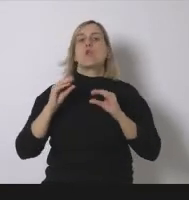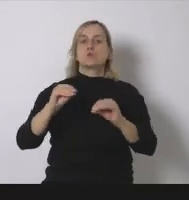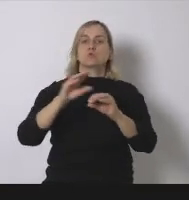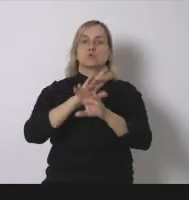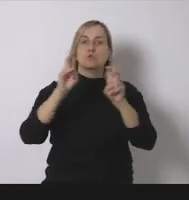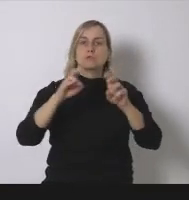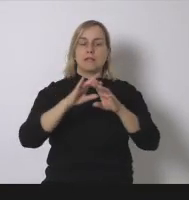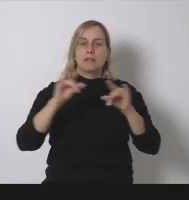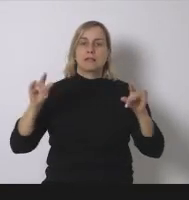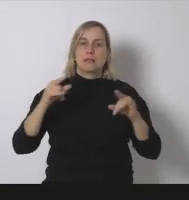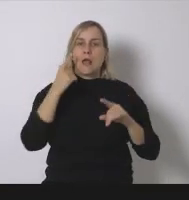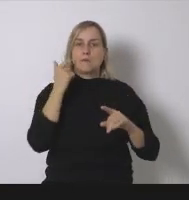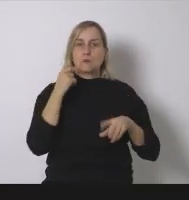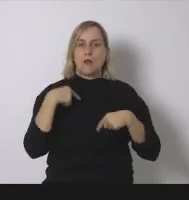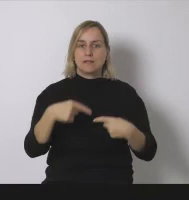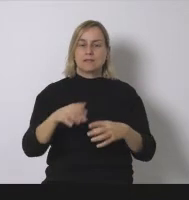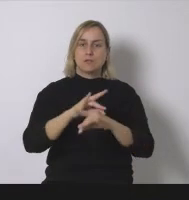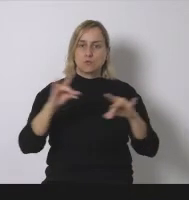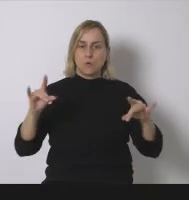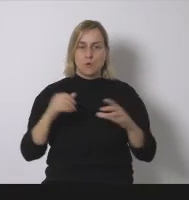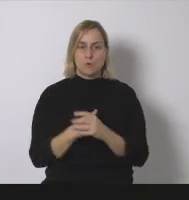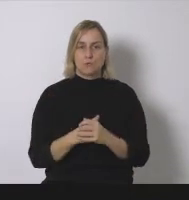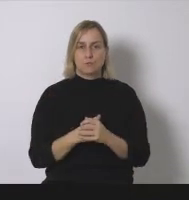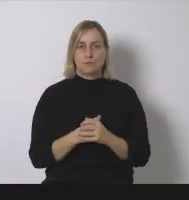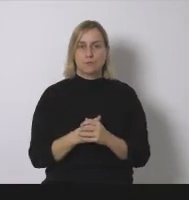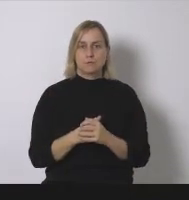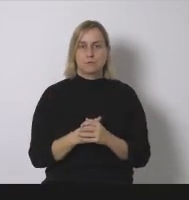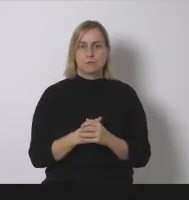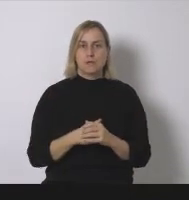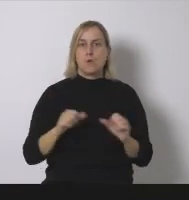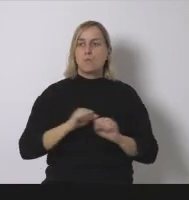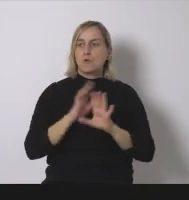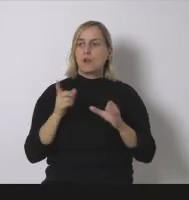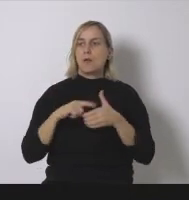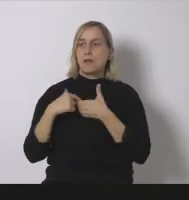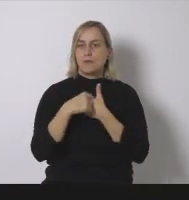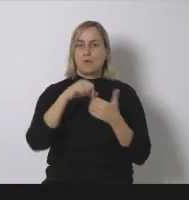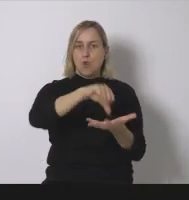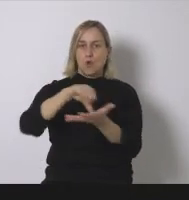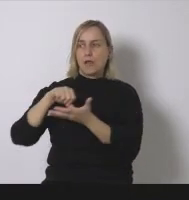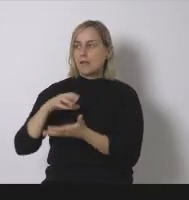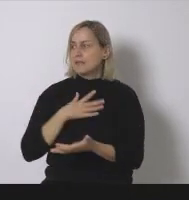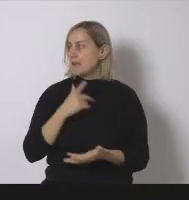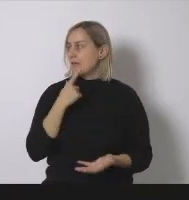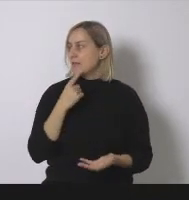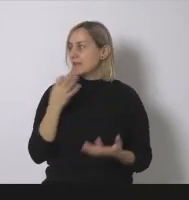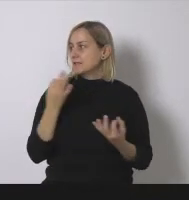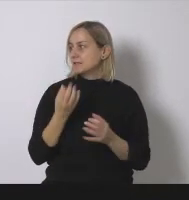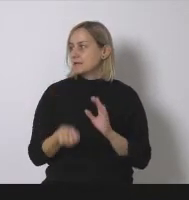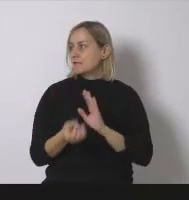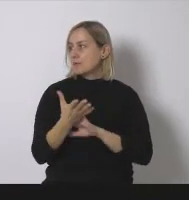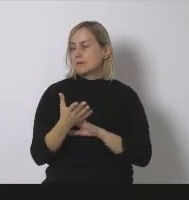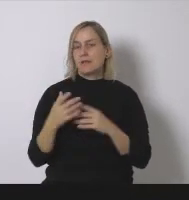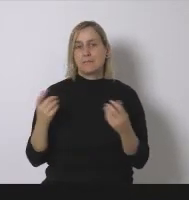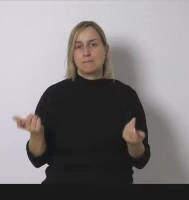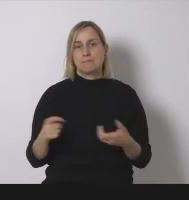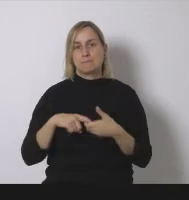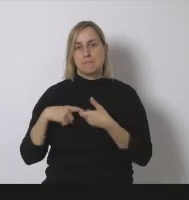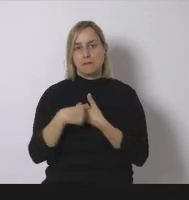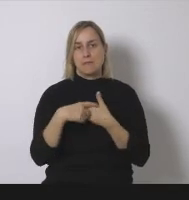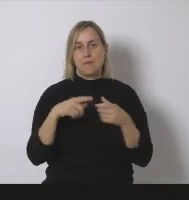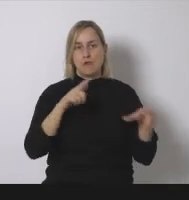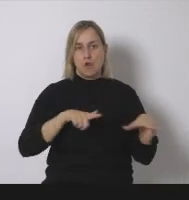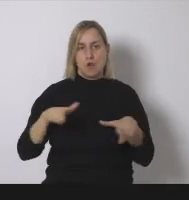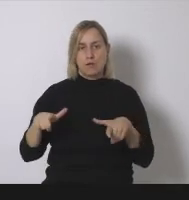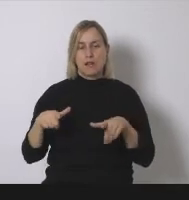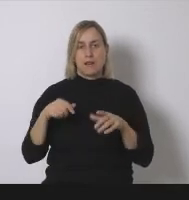y por supuesto la participación local es decir se debe fomentar esta participación local para que se vea y que no solo desde el punto de vista